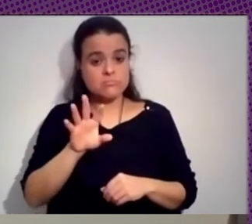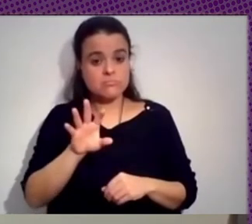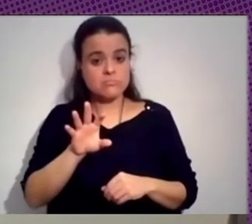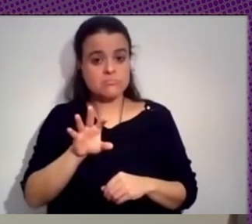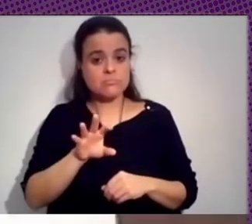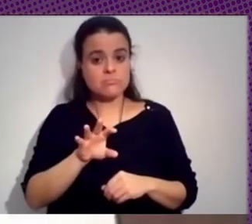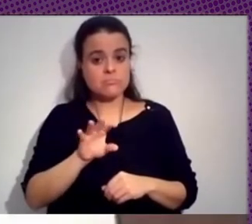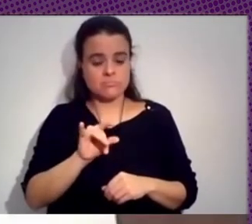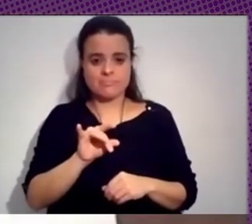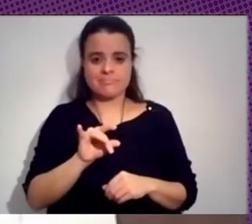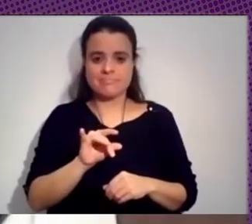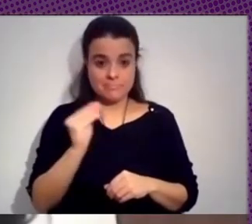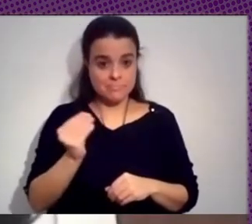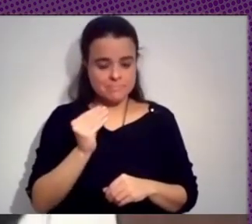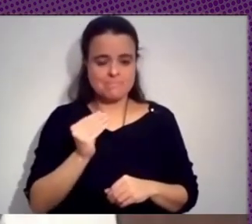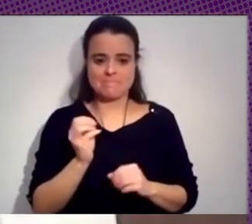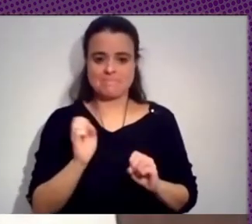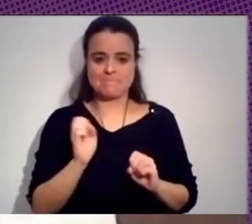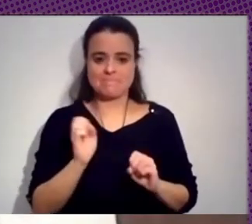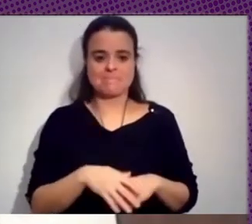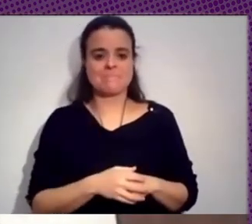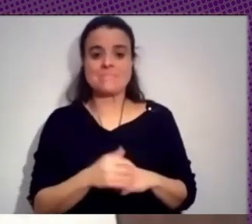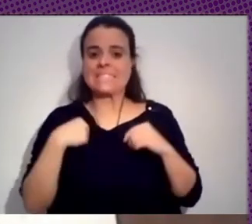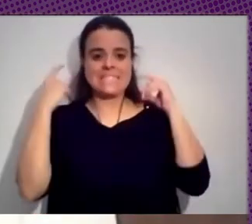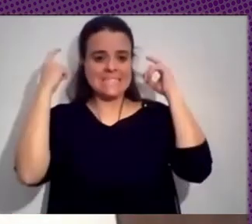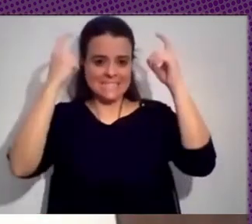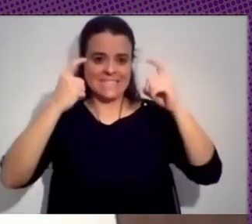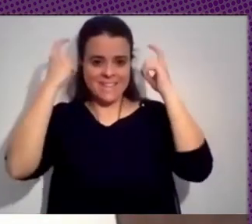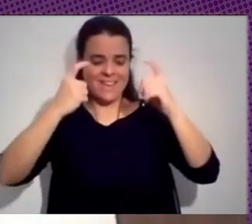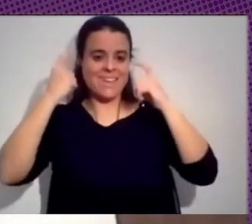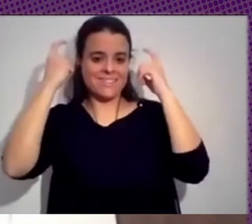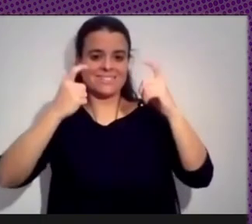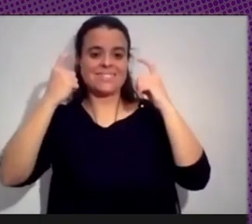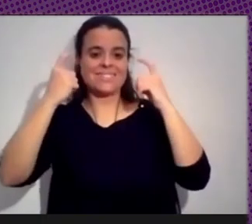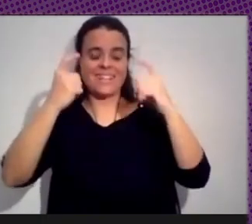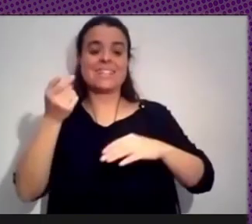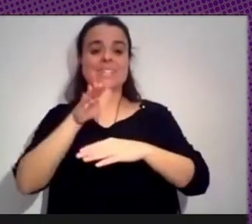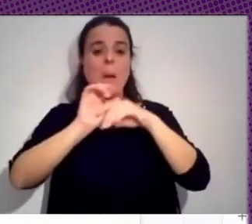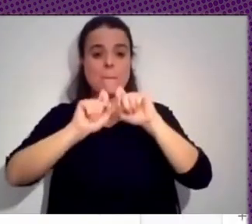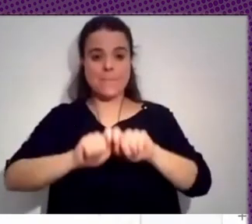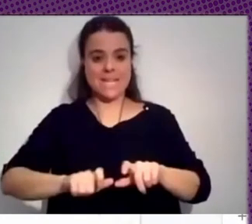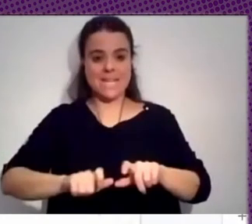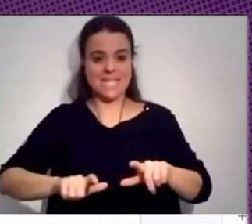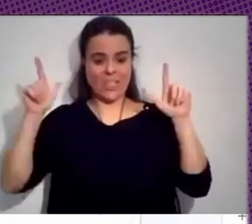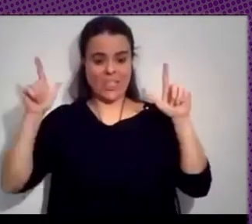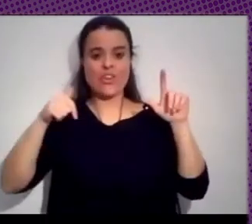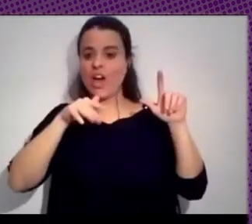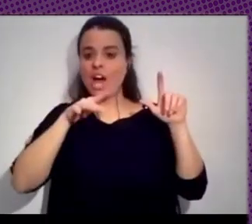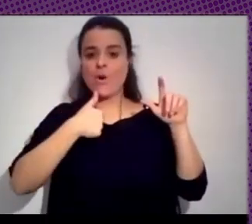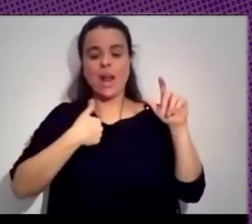Mejor. Voy a hacer el intento por poner la presentación esta vez. Me he conectado ya directamente